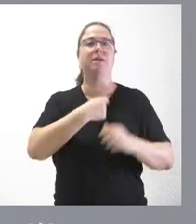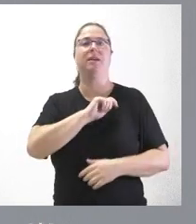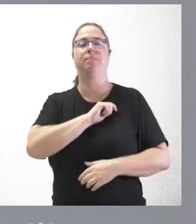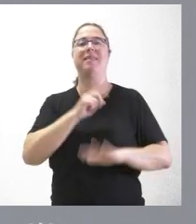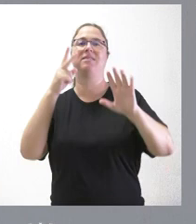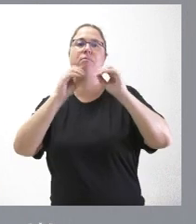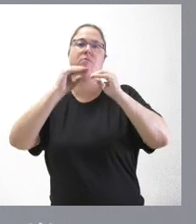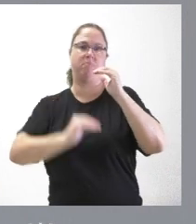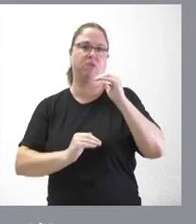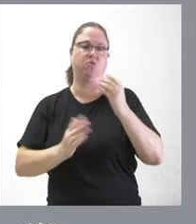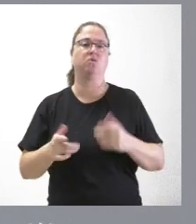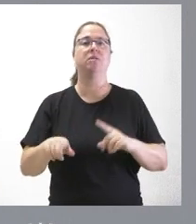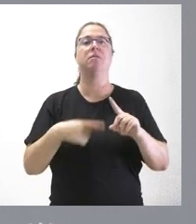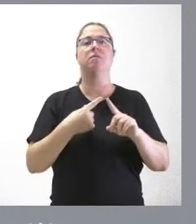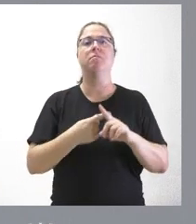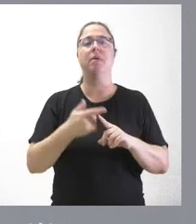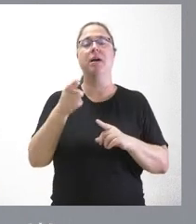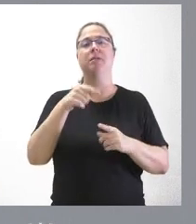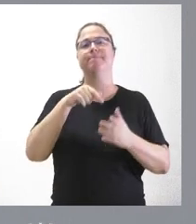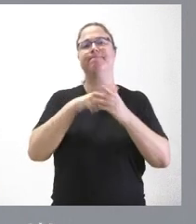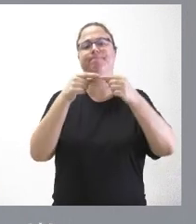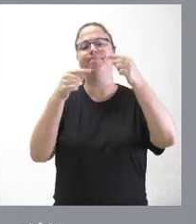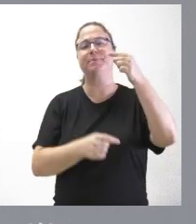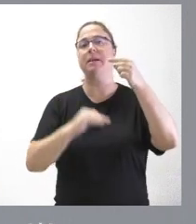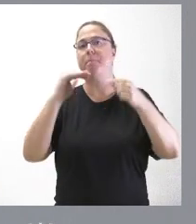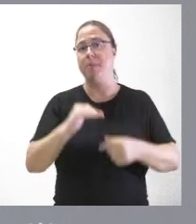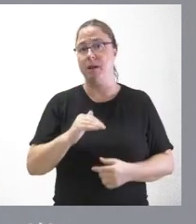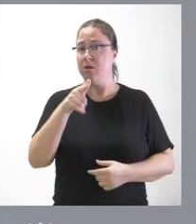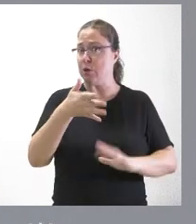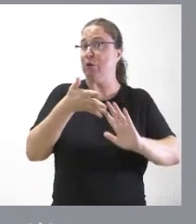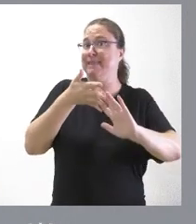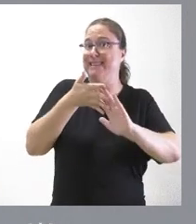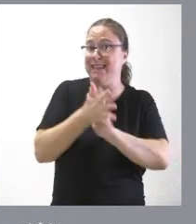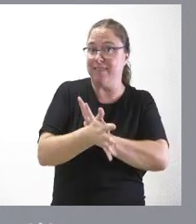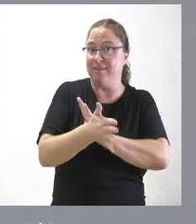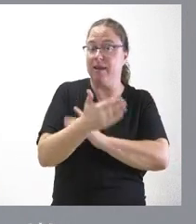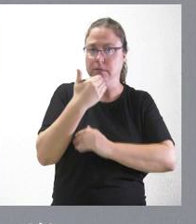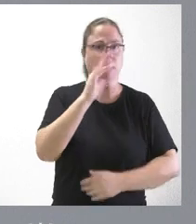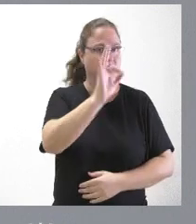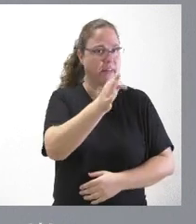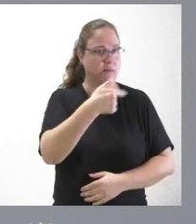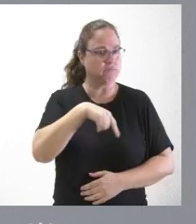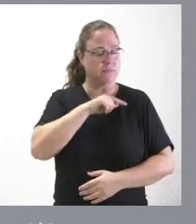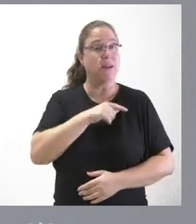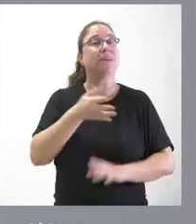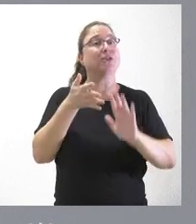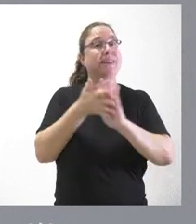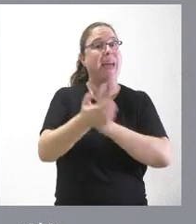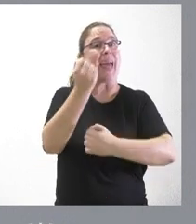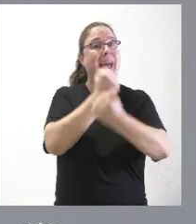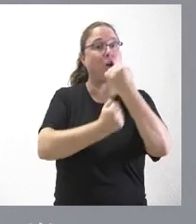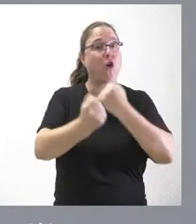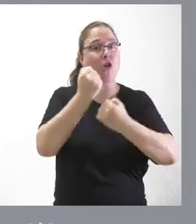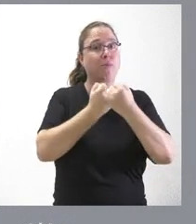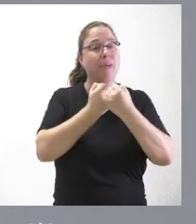comunidades con menor nivel de inflación. ¿Quiere eso decir que, siendo cierto que la economía de Castilla y León tiene unos datos